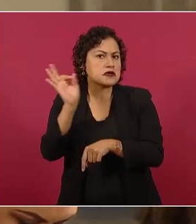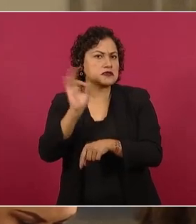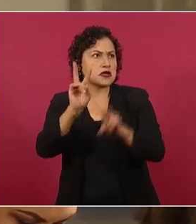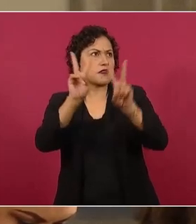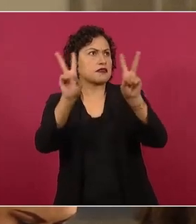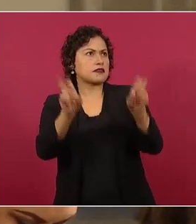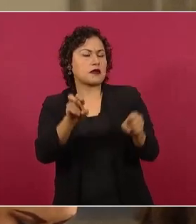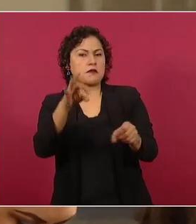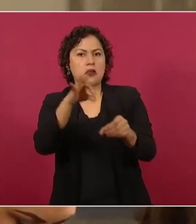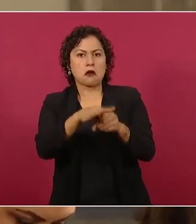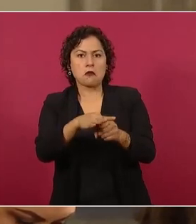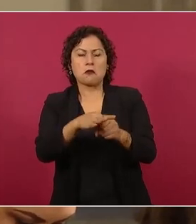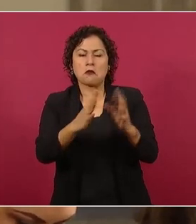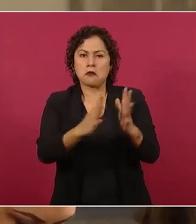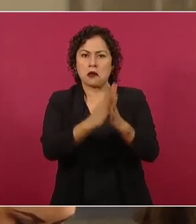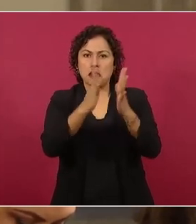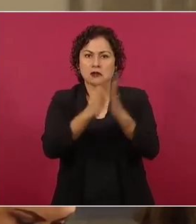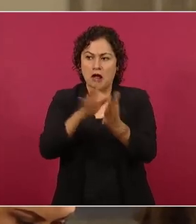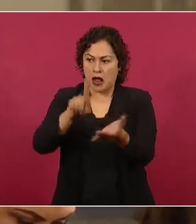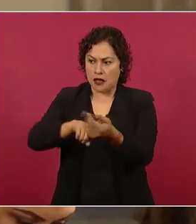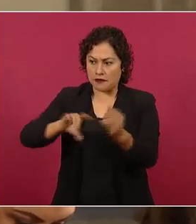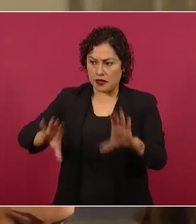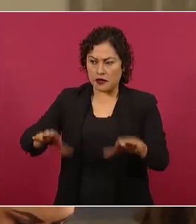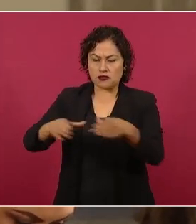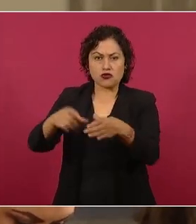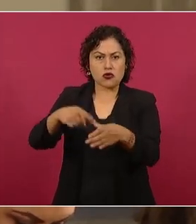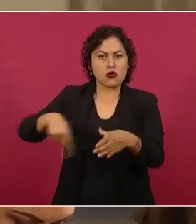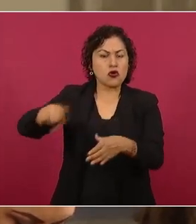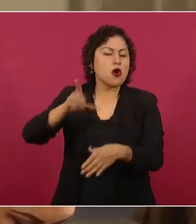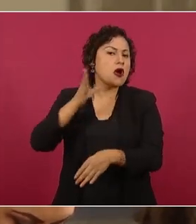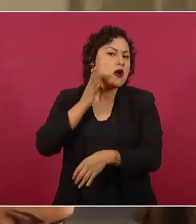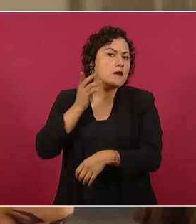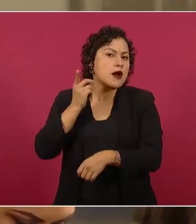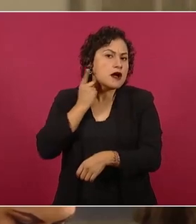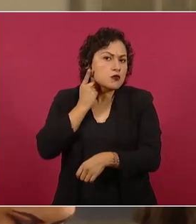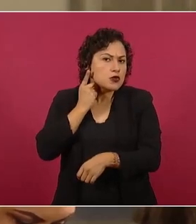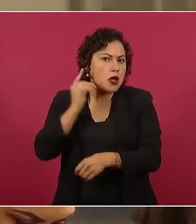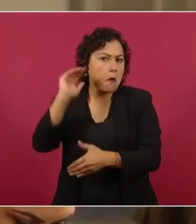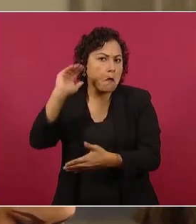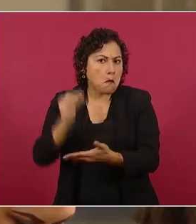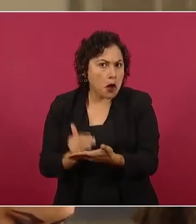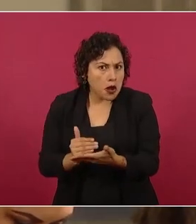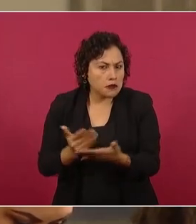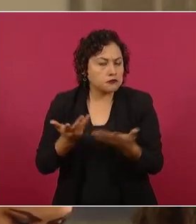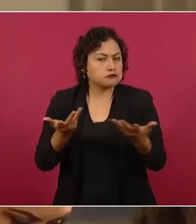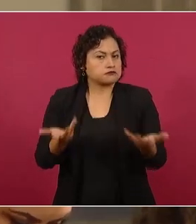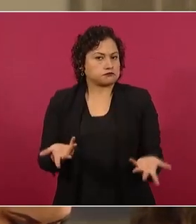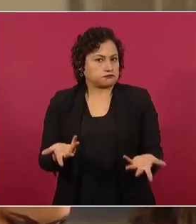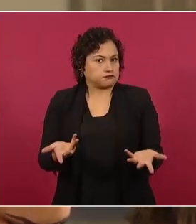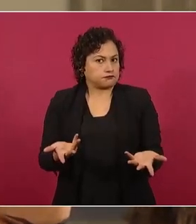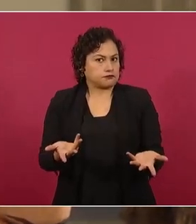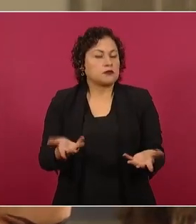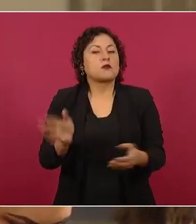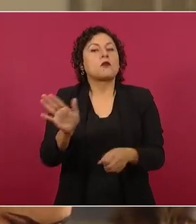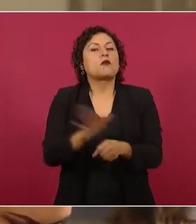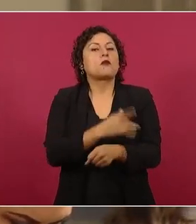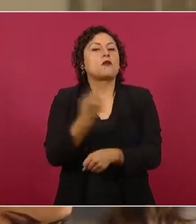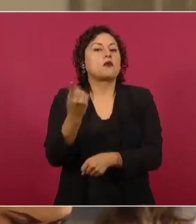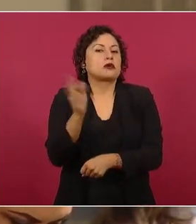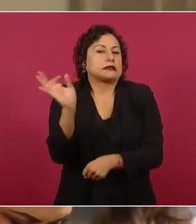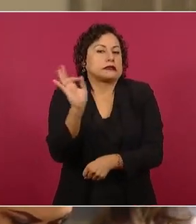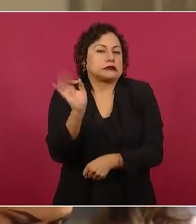el Congreso. Esa es la intención, de perder equilibrios, dado que Morena prácticamente, vamos a decirlo así,